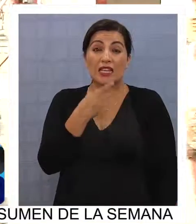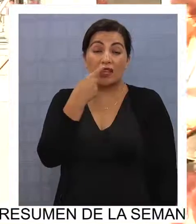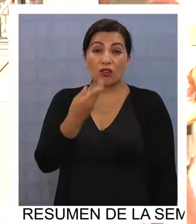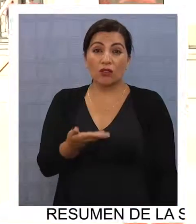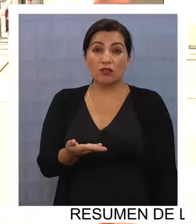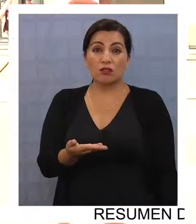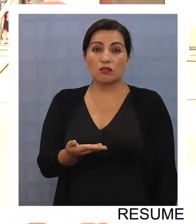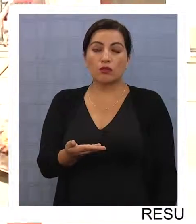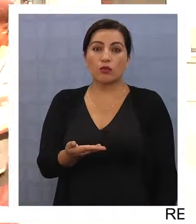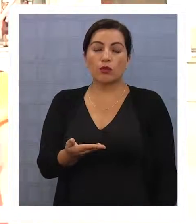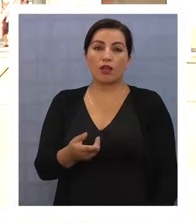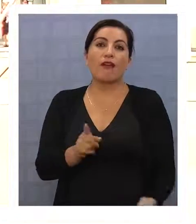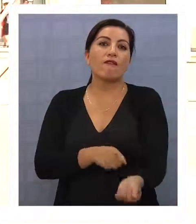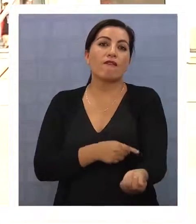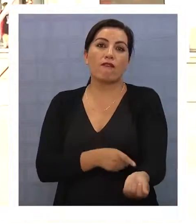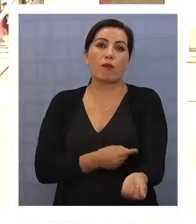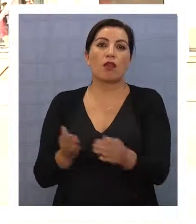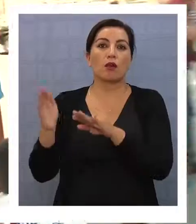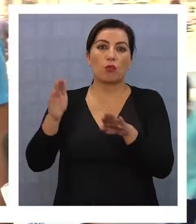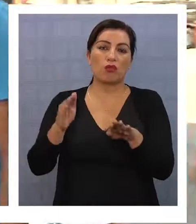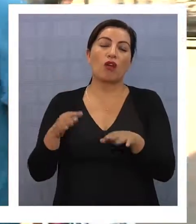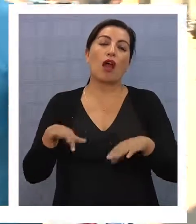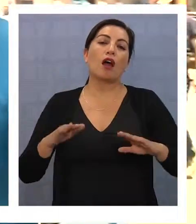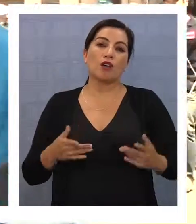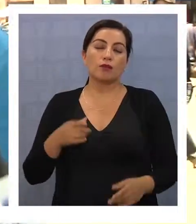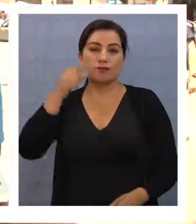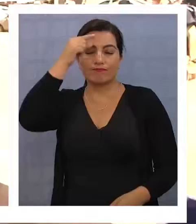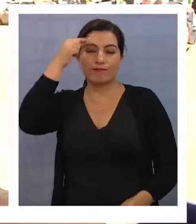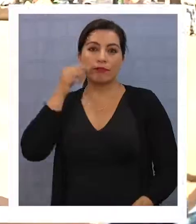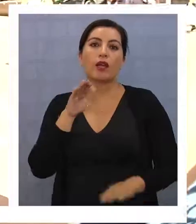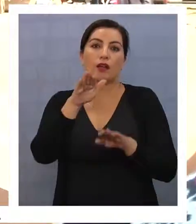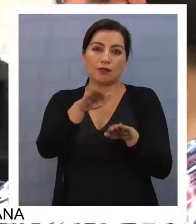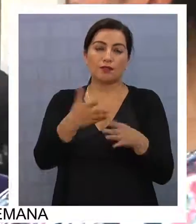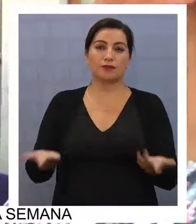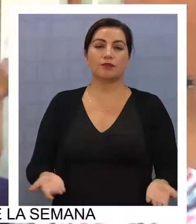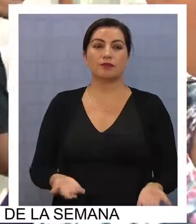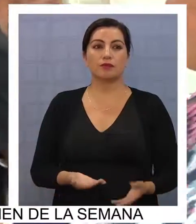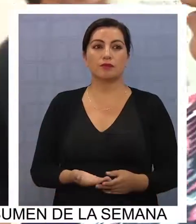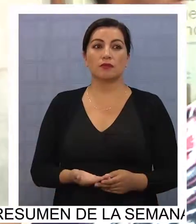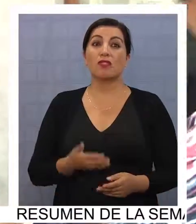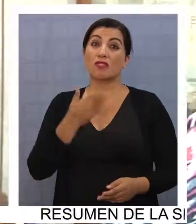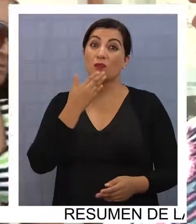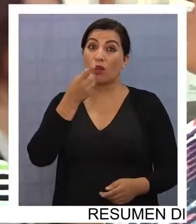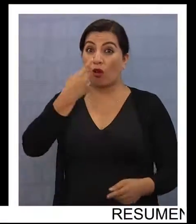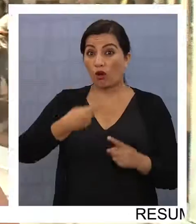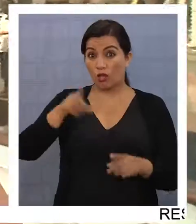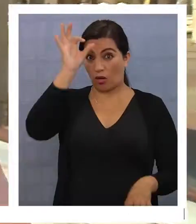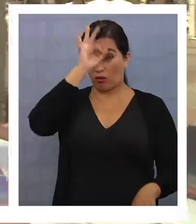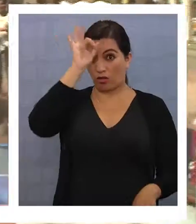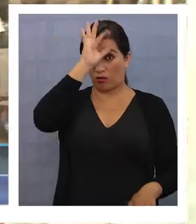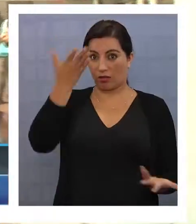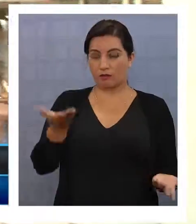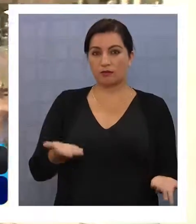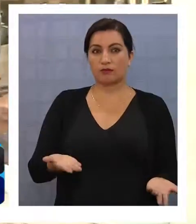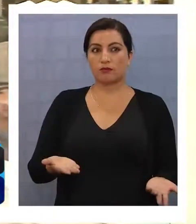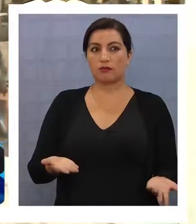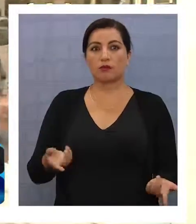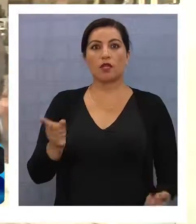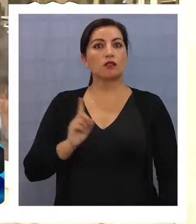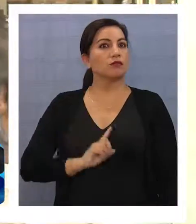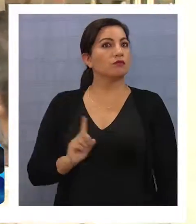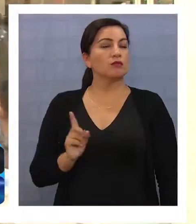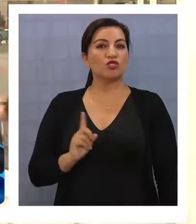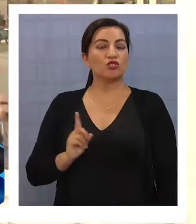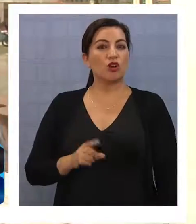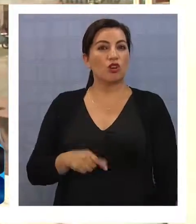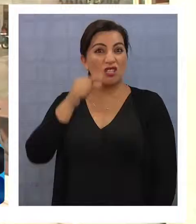sus propios familiares, en este caso el padre. Pero también hay opiniones contrarias. Mira, no soy partidario